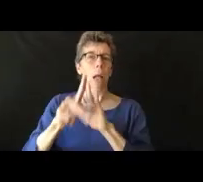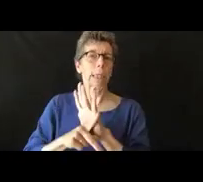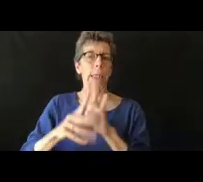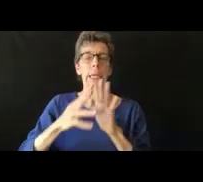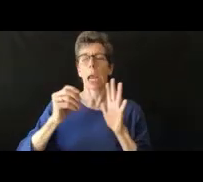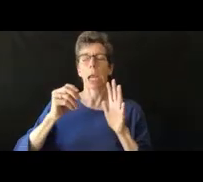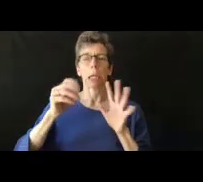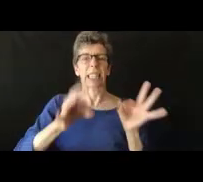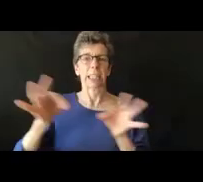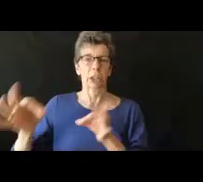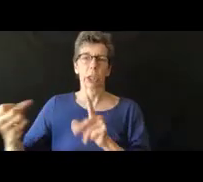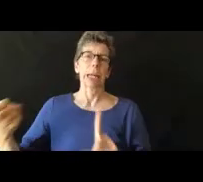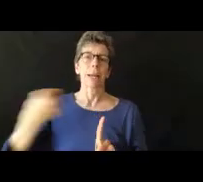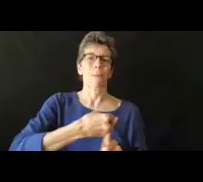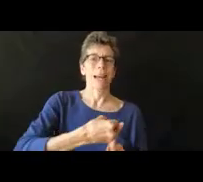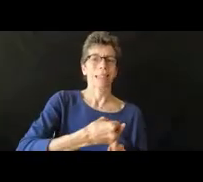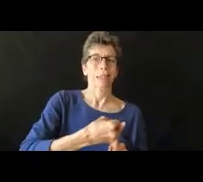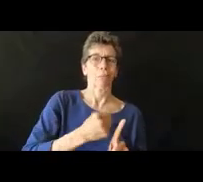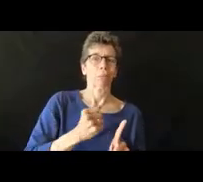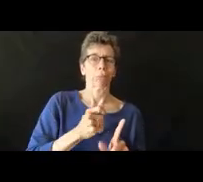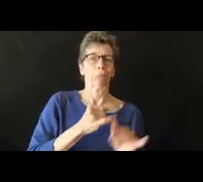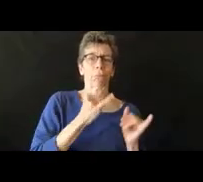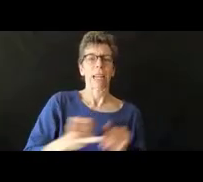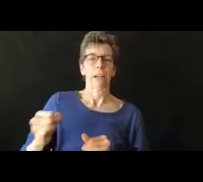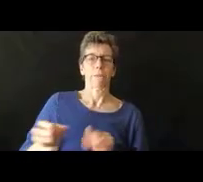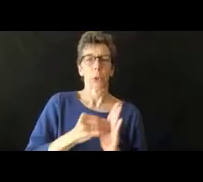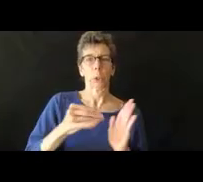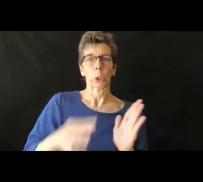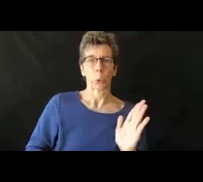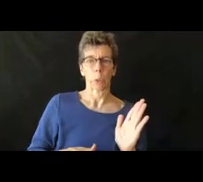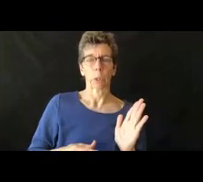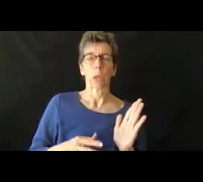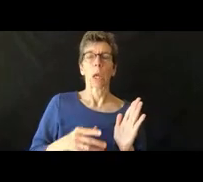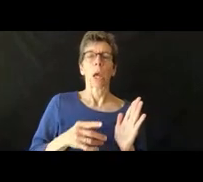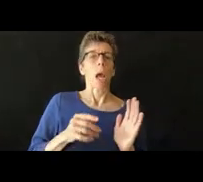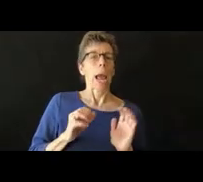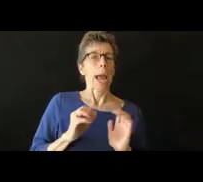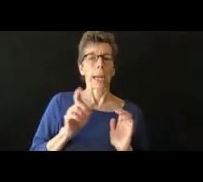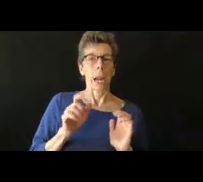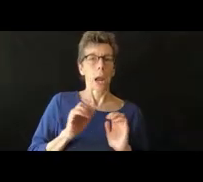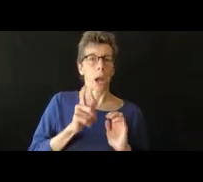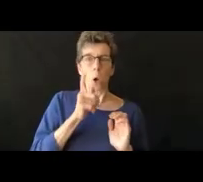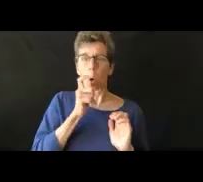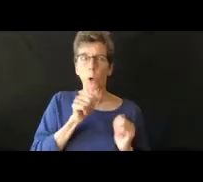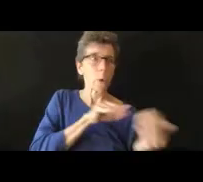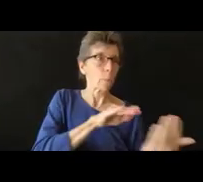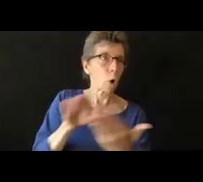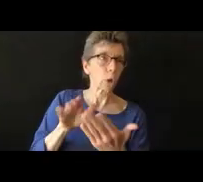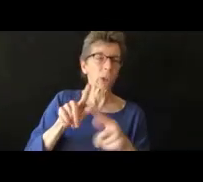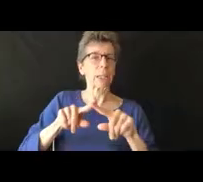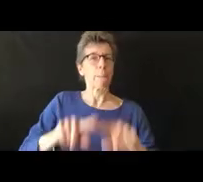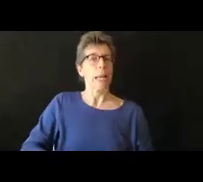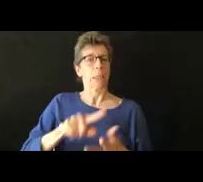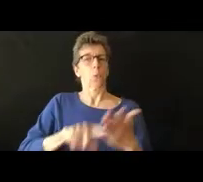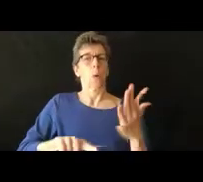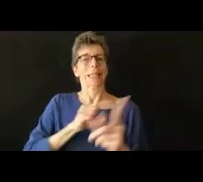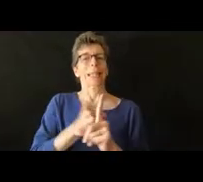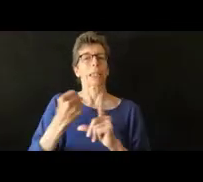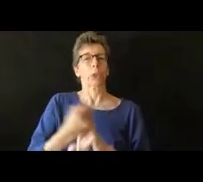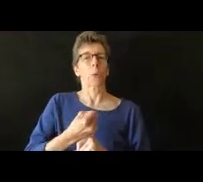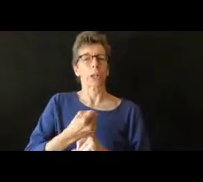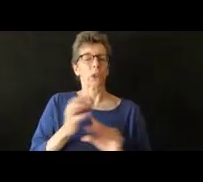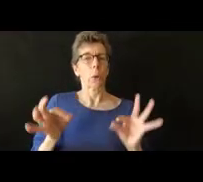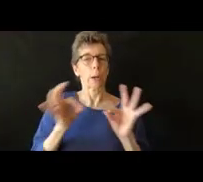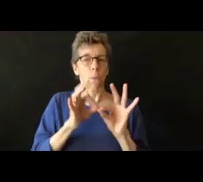con cualquiera de estas agencias para poder lograr cambios. Entonces, es algo que hay que pensar y ver, ¿no?, cuál es la